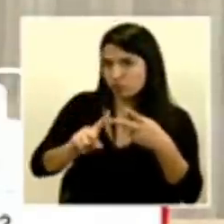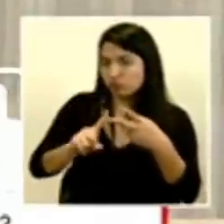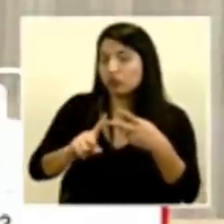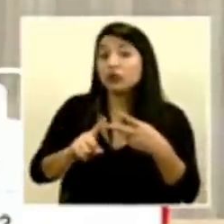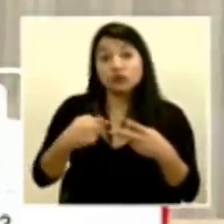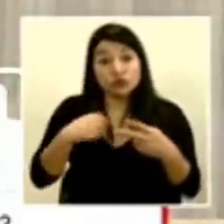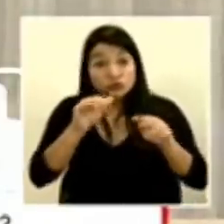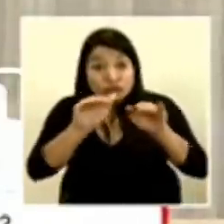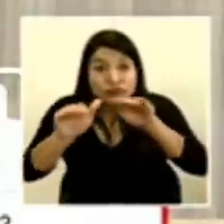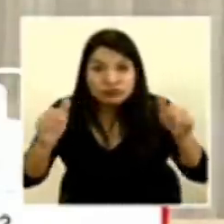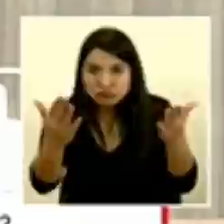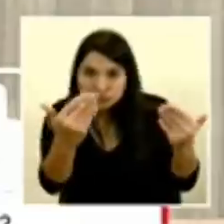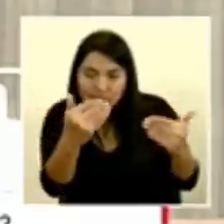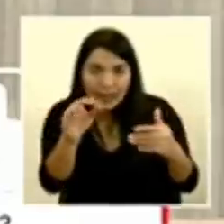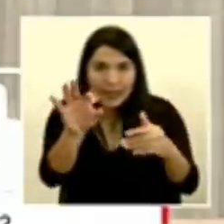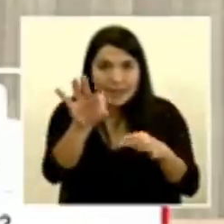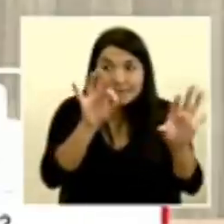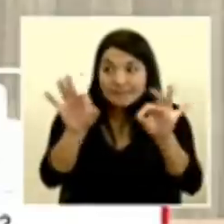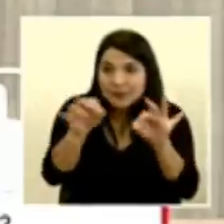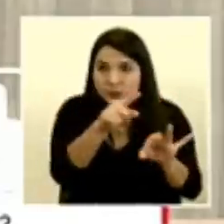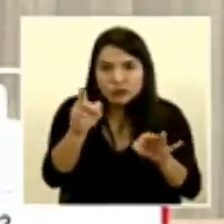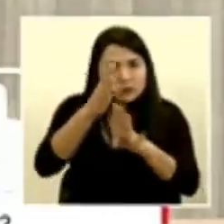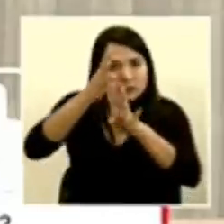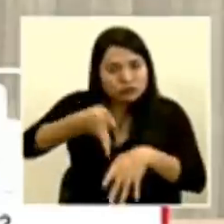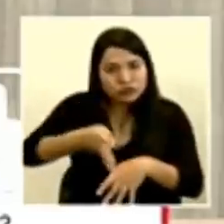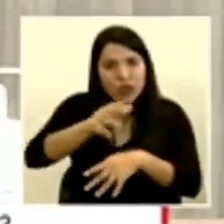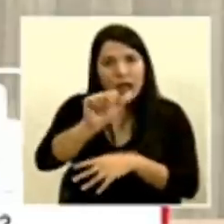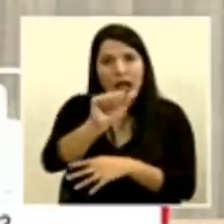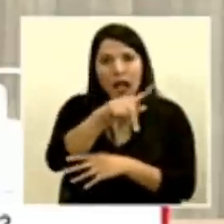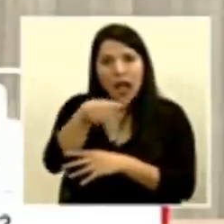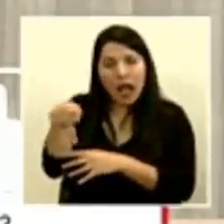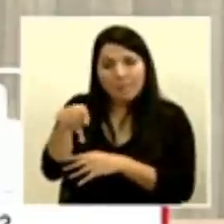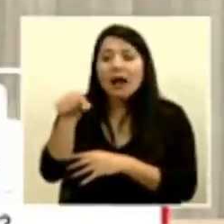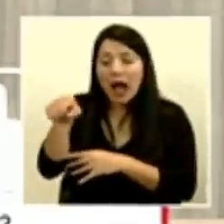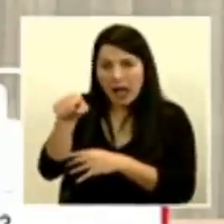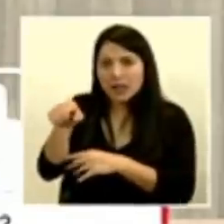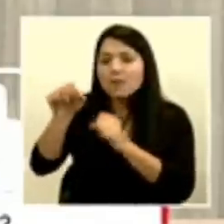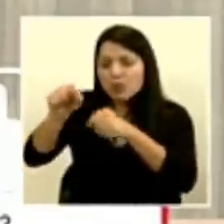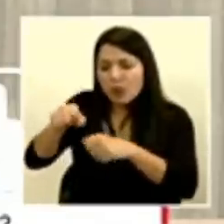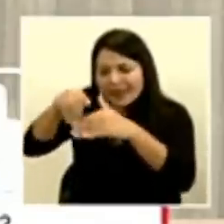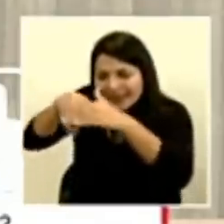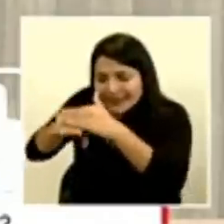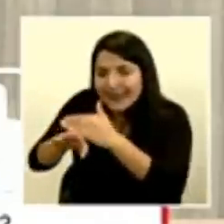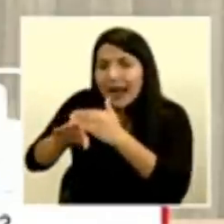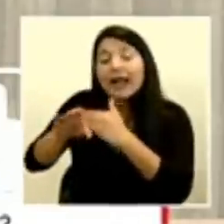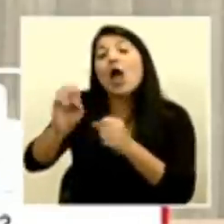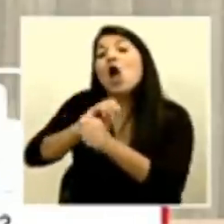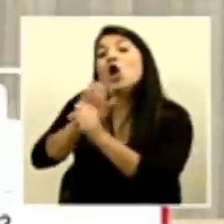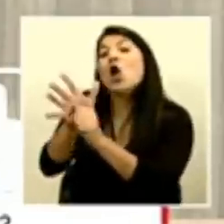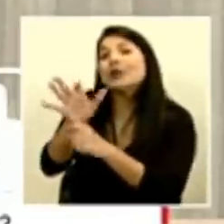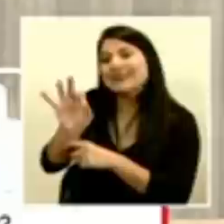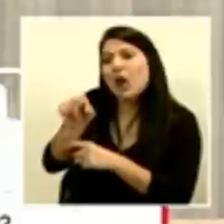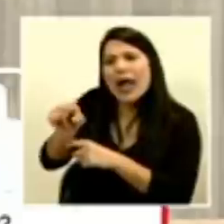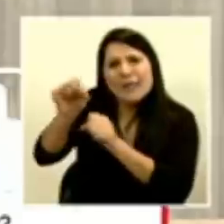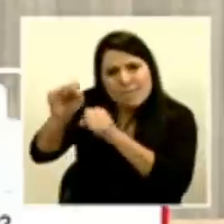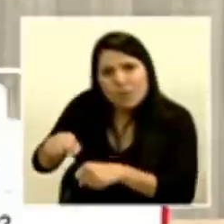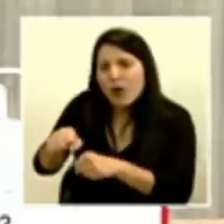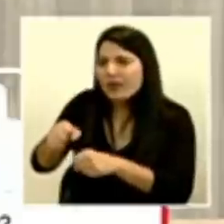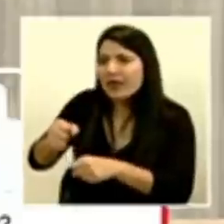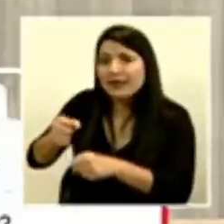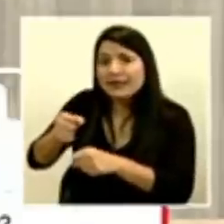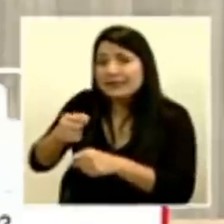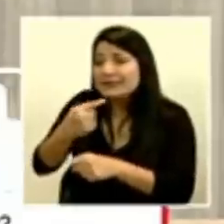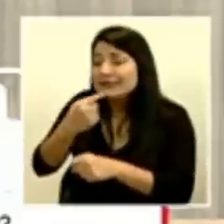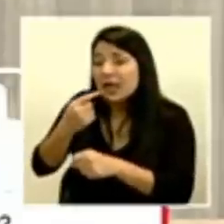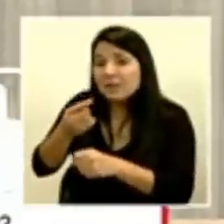los invito a que la usen. O ahí hay un capítulo que es para COVID-19 y ahí pueden hacer todo el reporte, seguimiento de su caso particular.